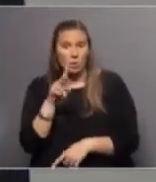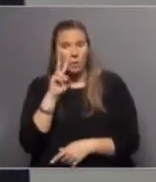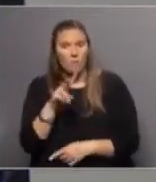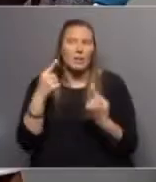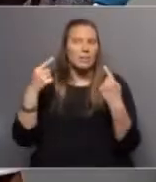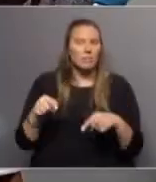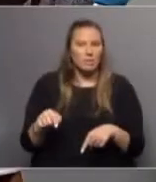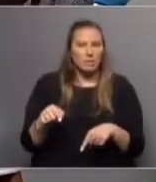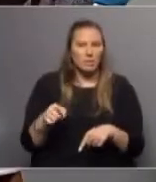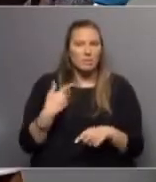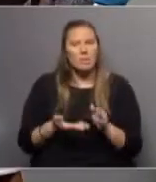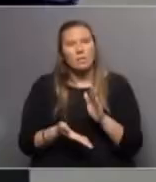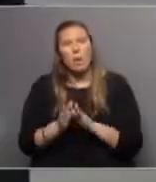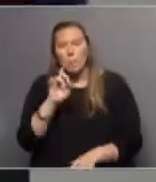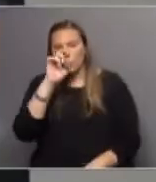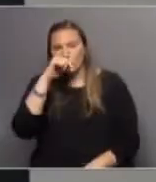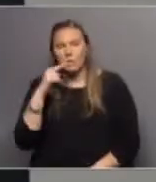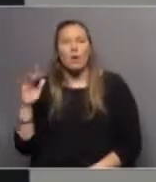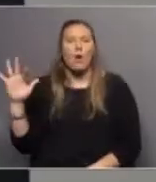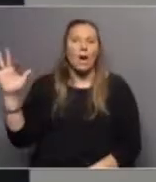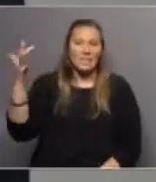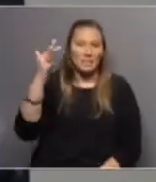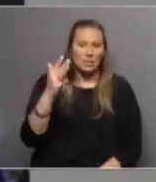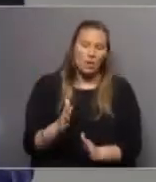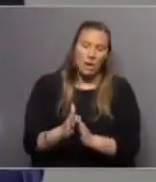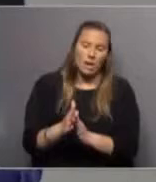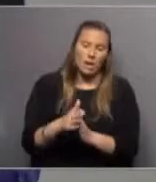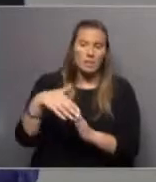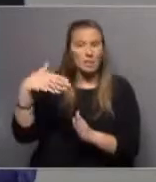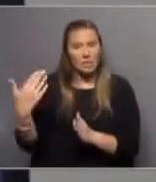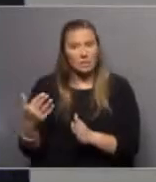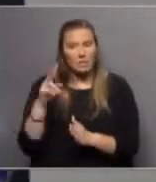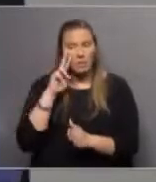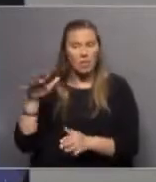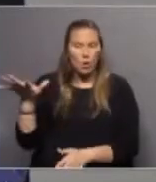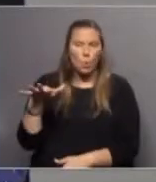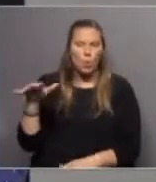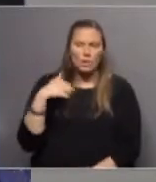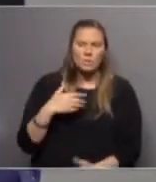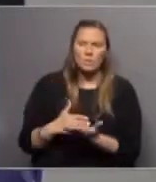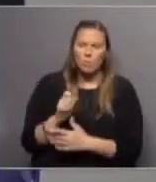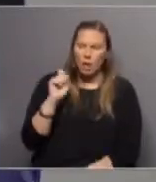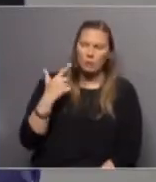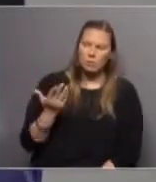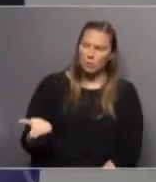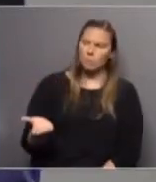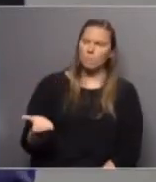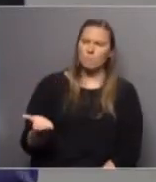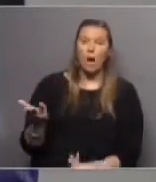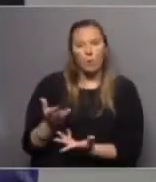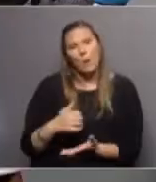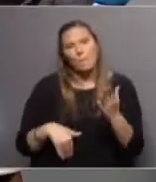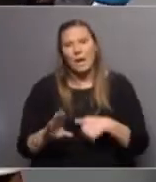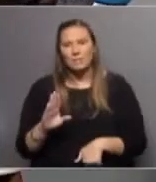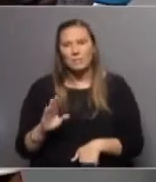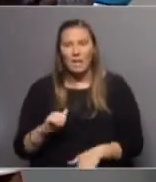manera si sale de Montevideo hacia el interior a la derecha este predio que siempre llama la atención ahora bueno creo que llama más